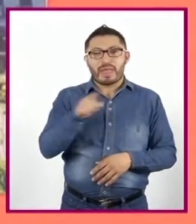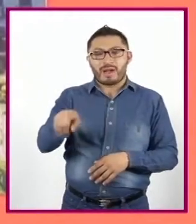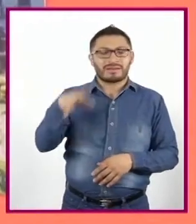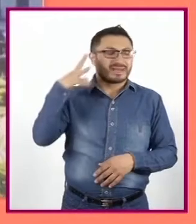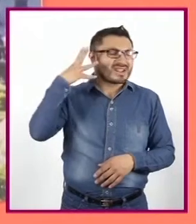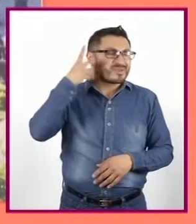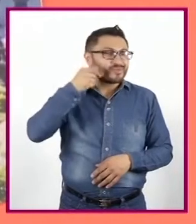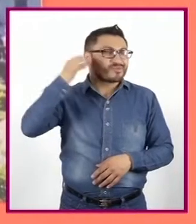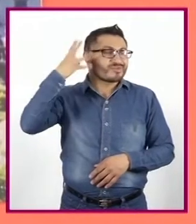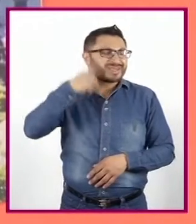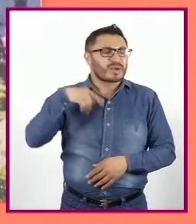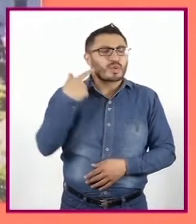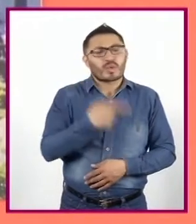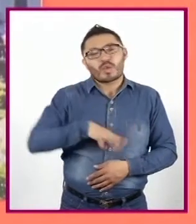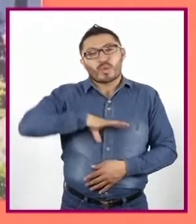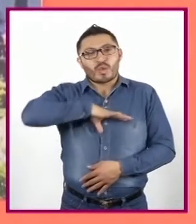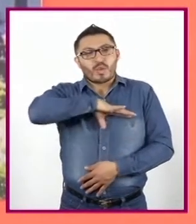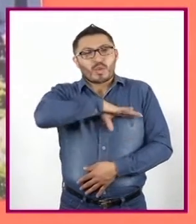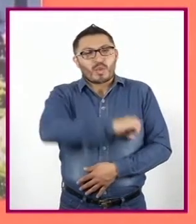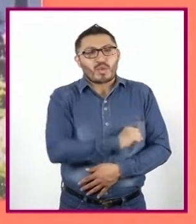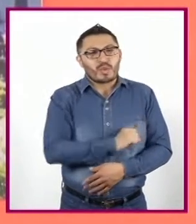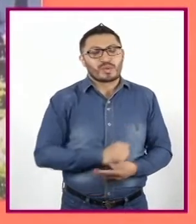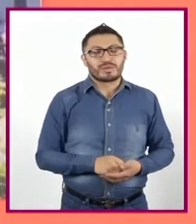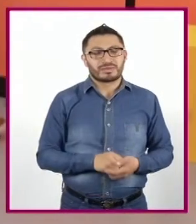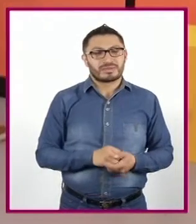limón Que tanto me gusta